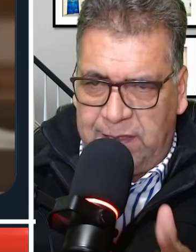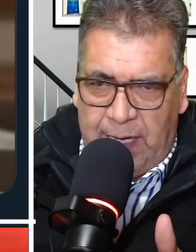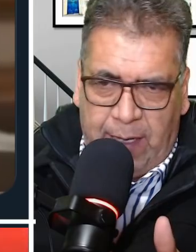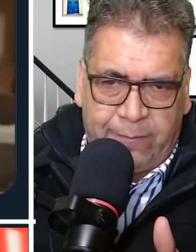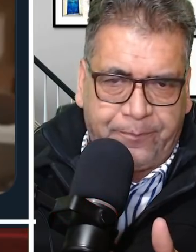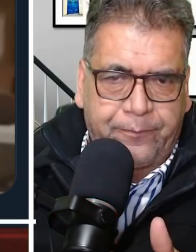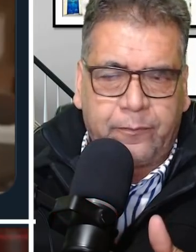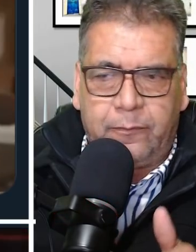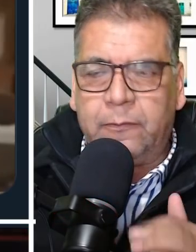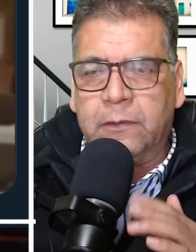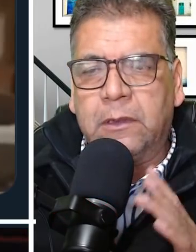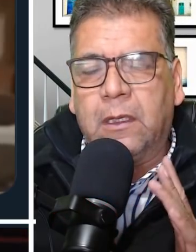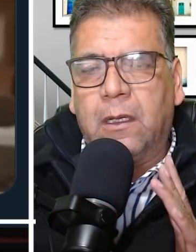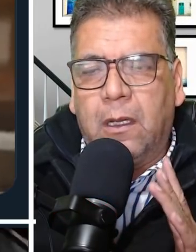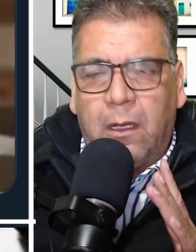justicia.